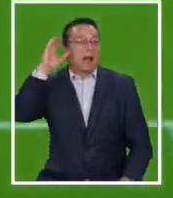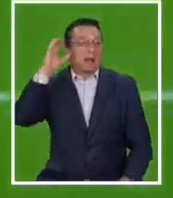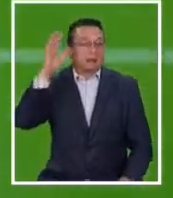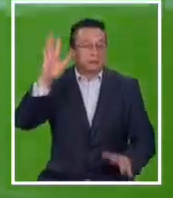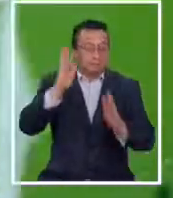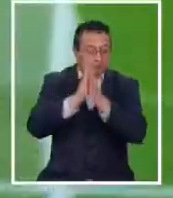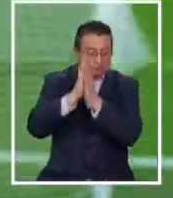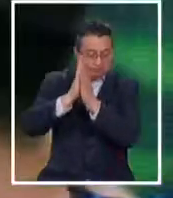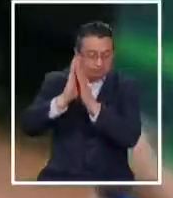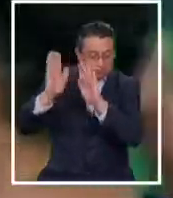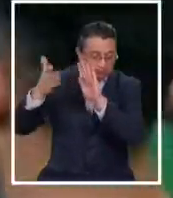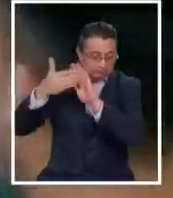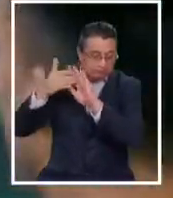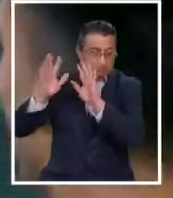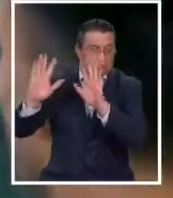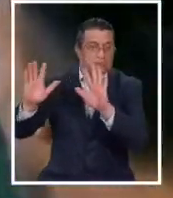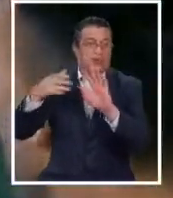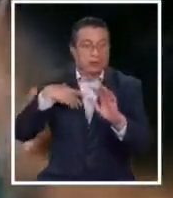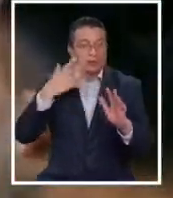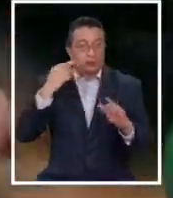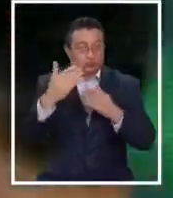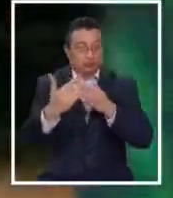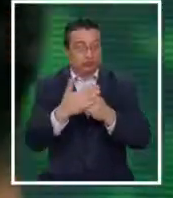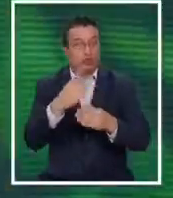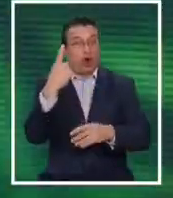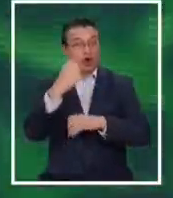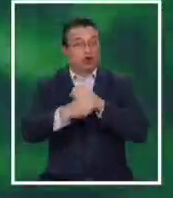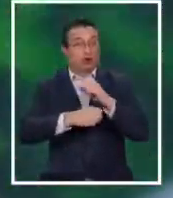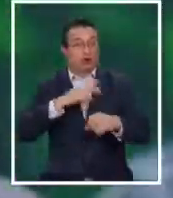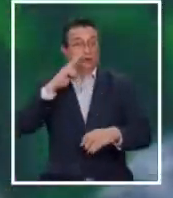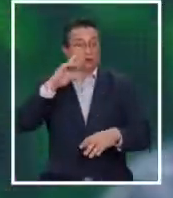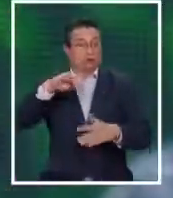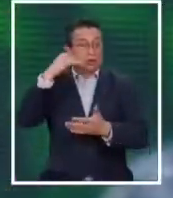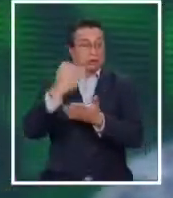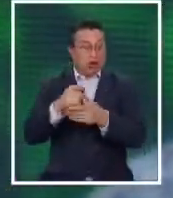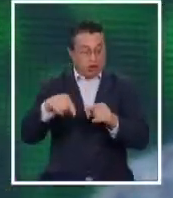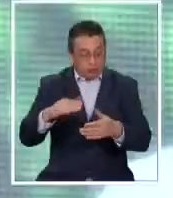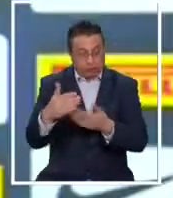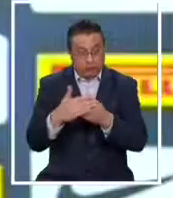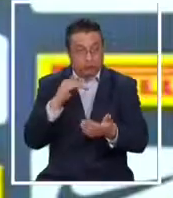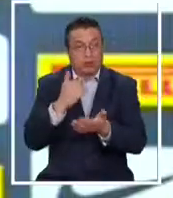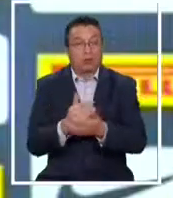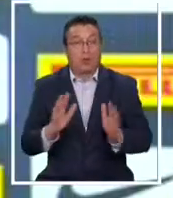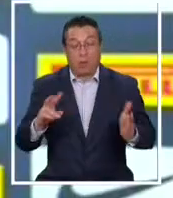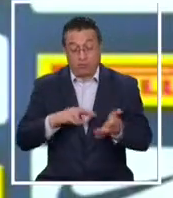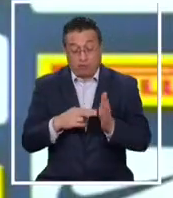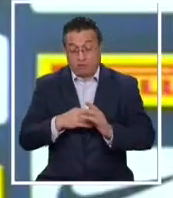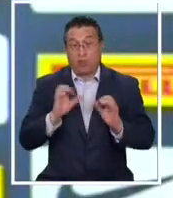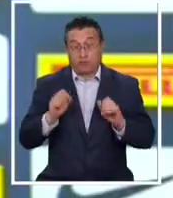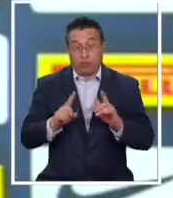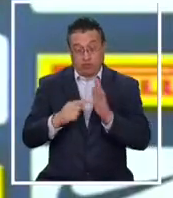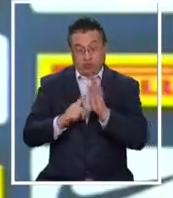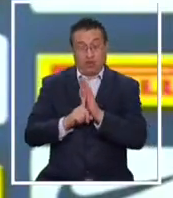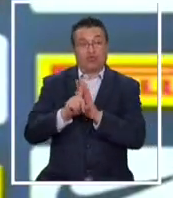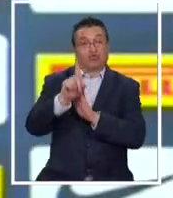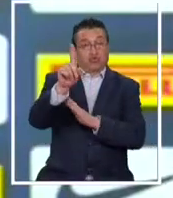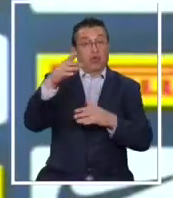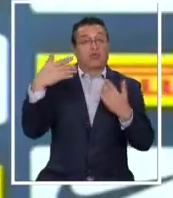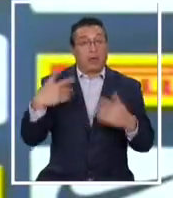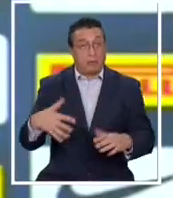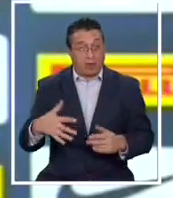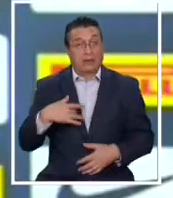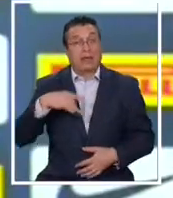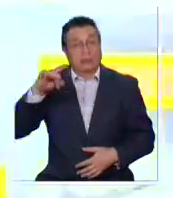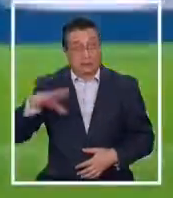y ya comienza a acariciar el Scudetto tras 11 años. No es problema admitir que somos favoritos, sabemos que nos jugamos algo importante.